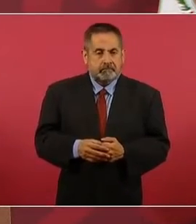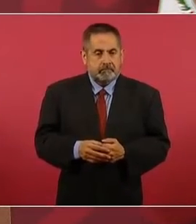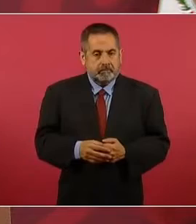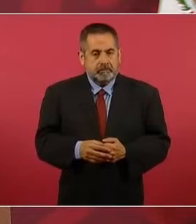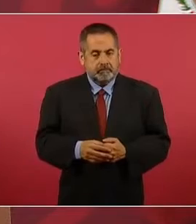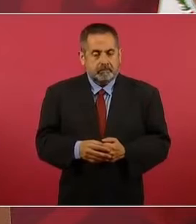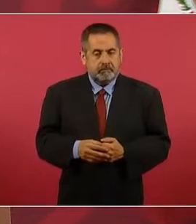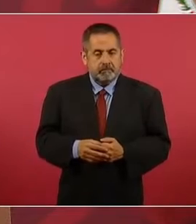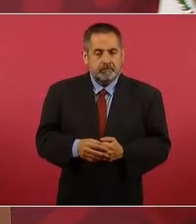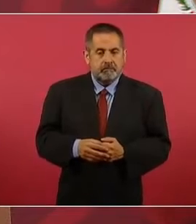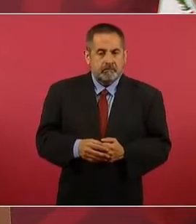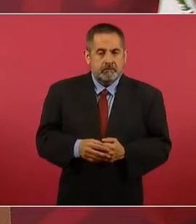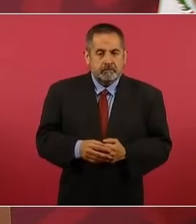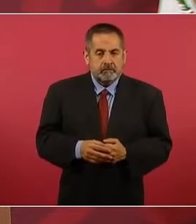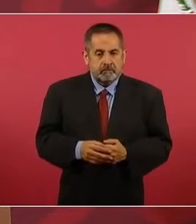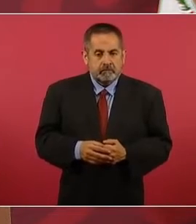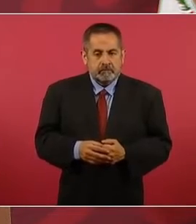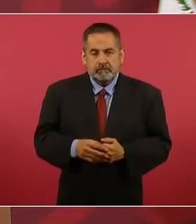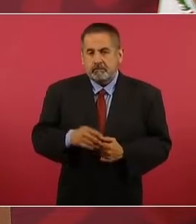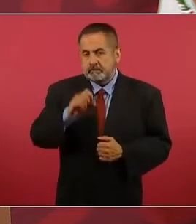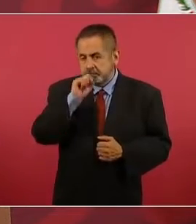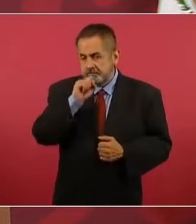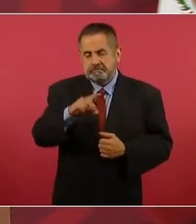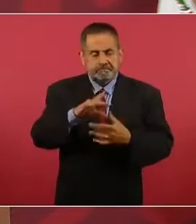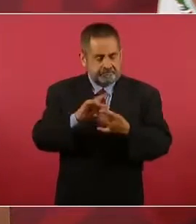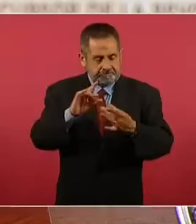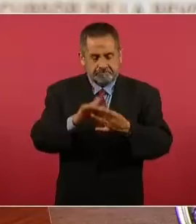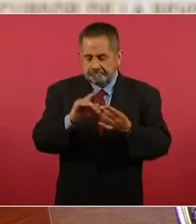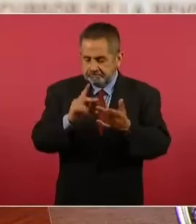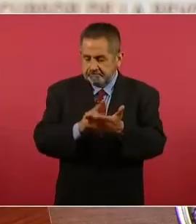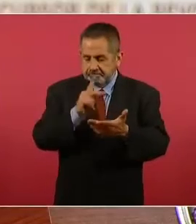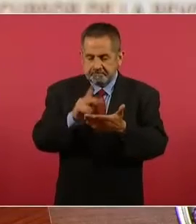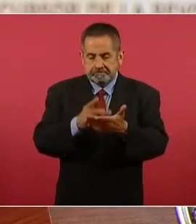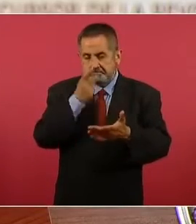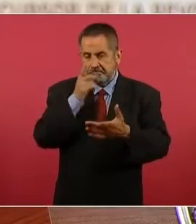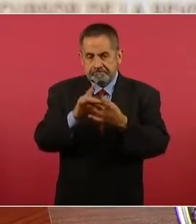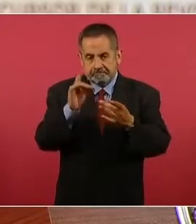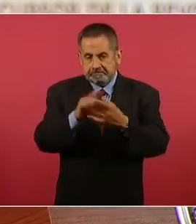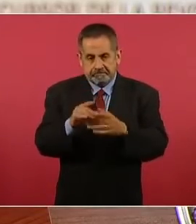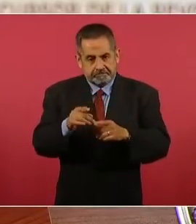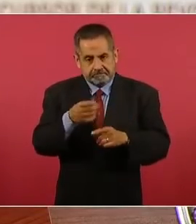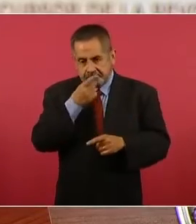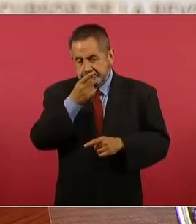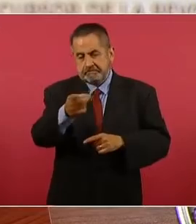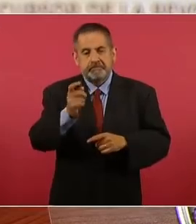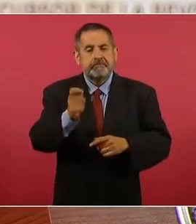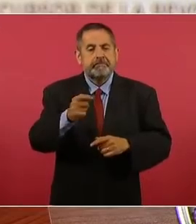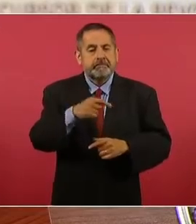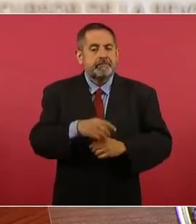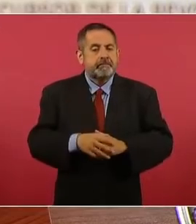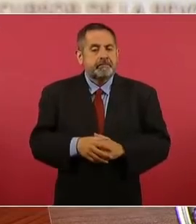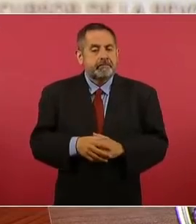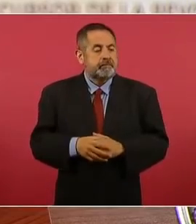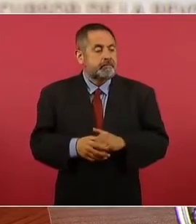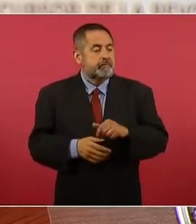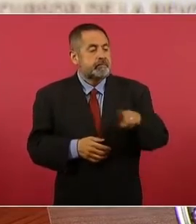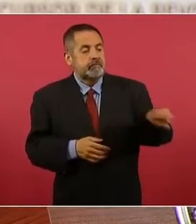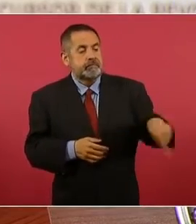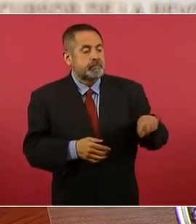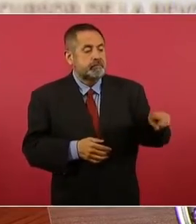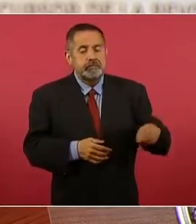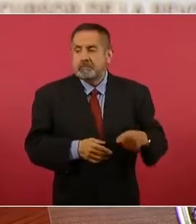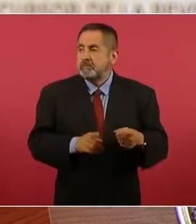el mismo discurso de siempre se plantea, se está